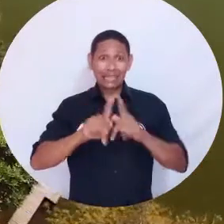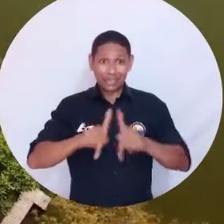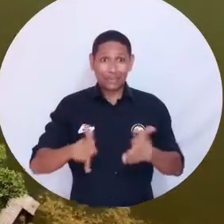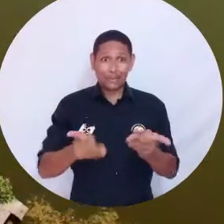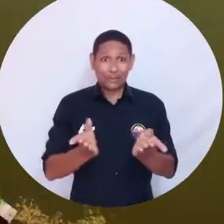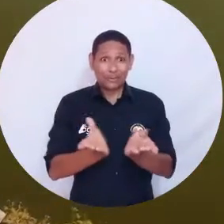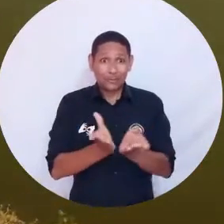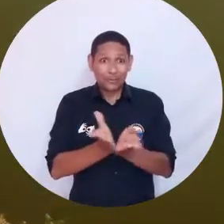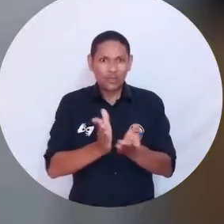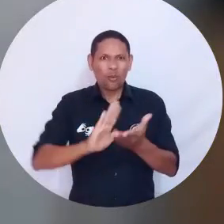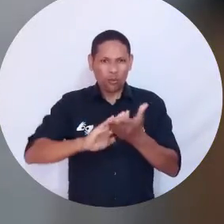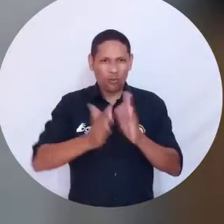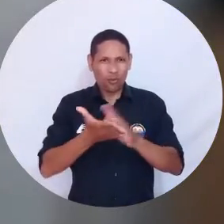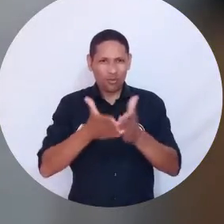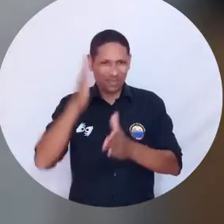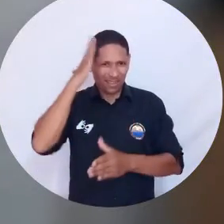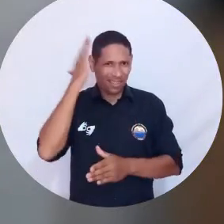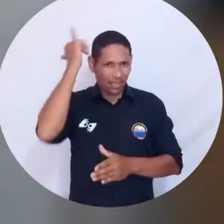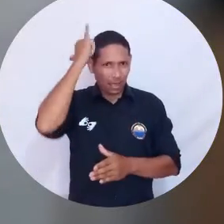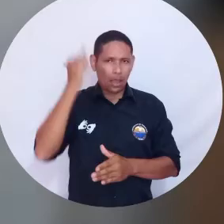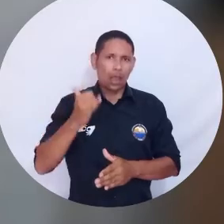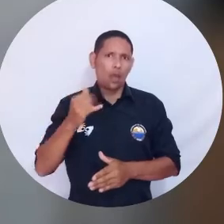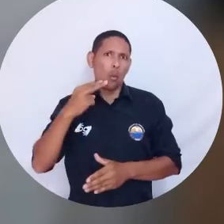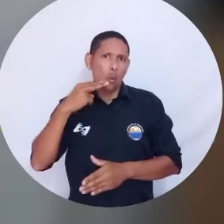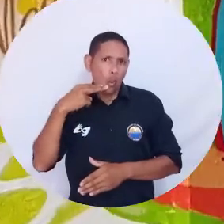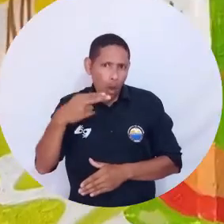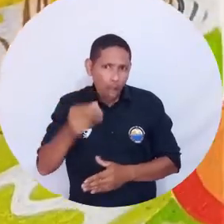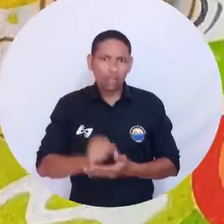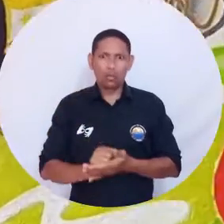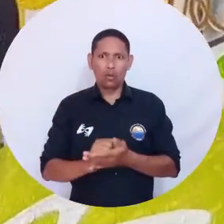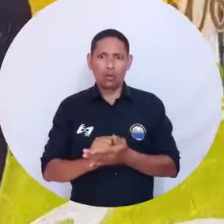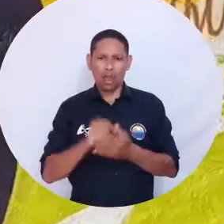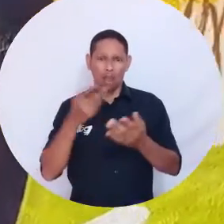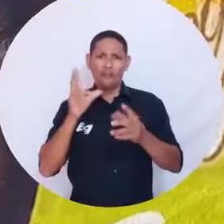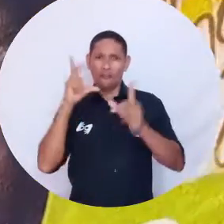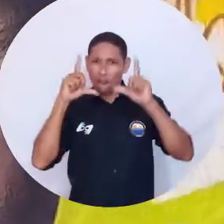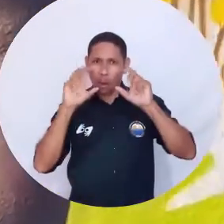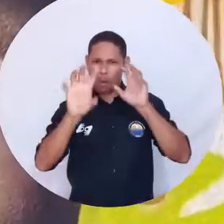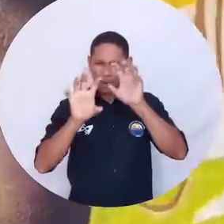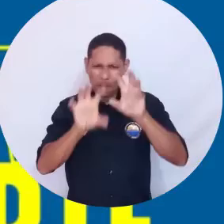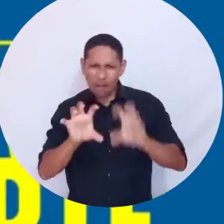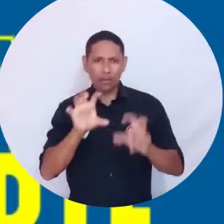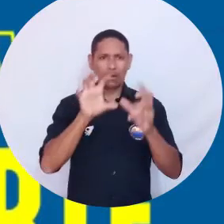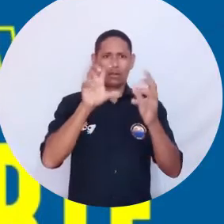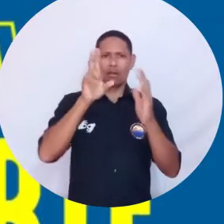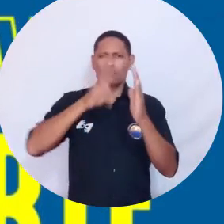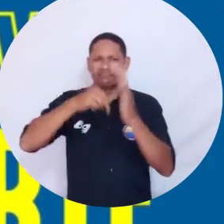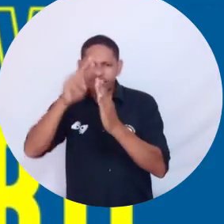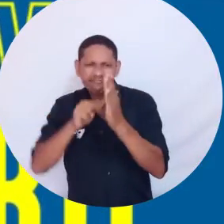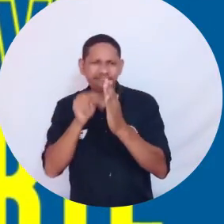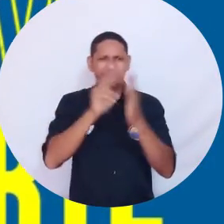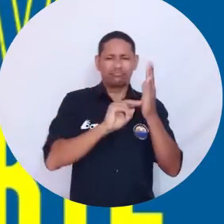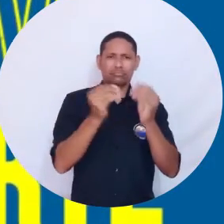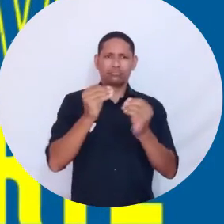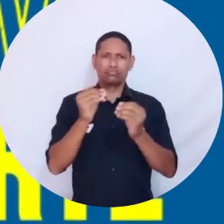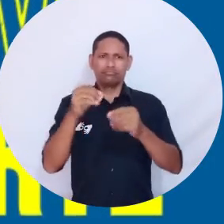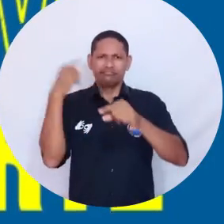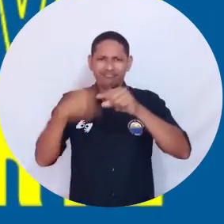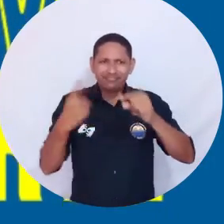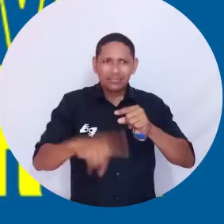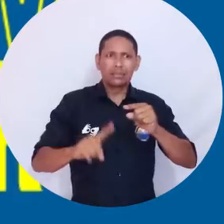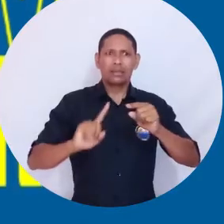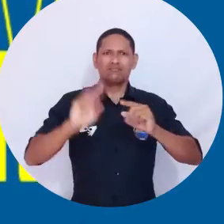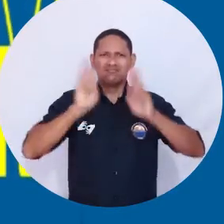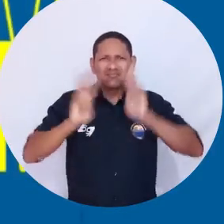académica de la Universidad del Magdalena participaron con cuentos, collages, poemas y caricaturas en el concurso Flash Aula Abierta